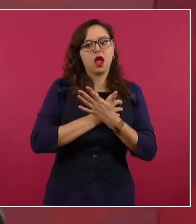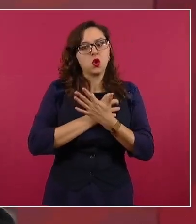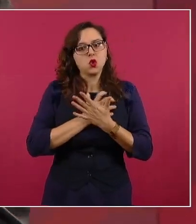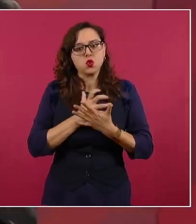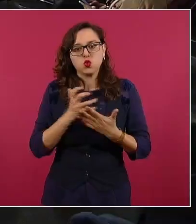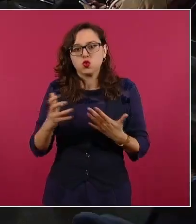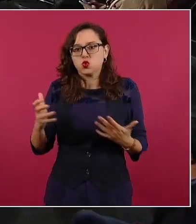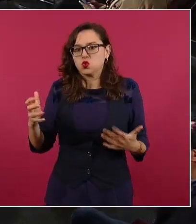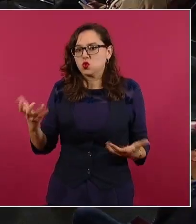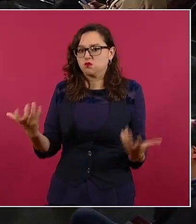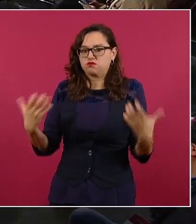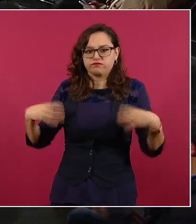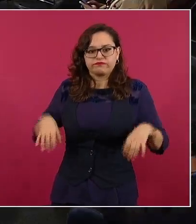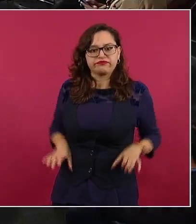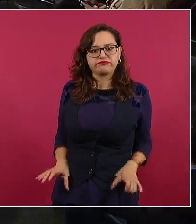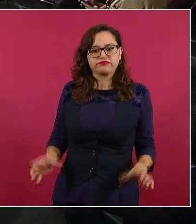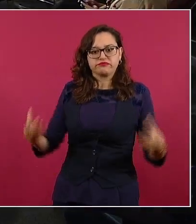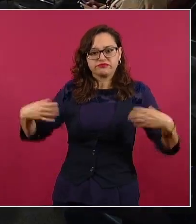el lucro.